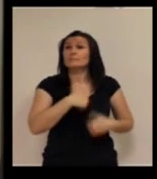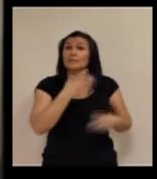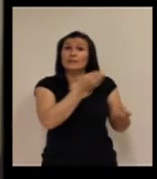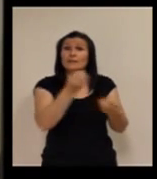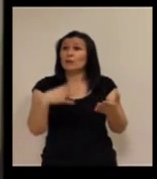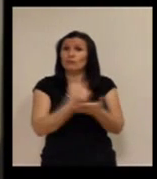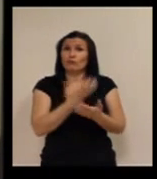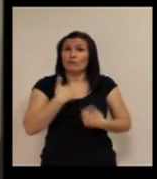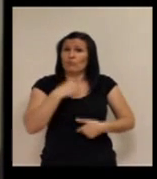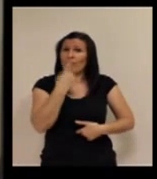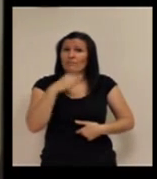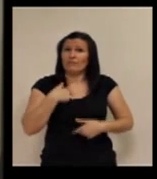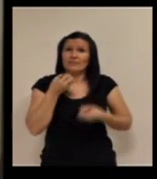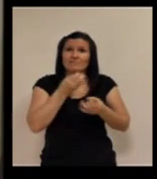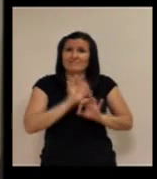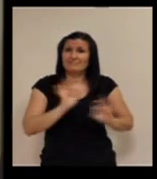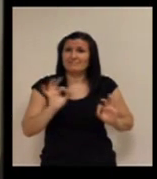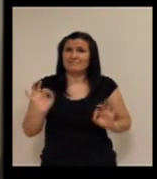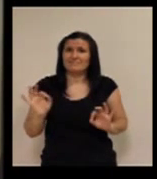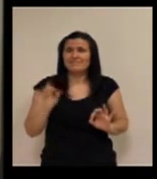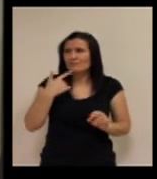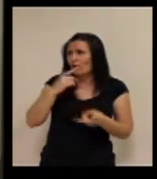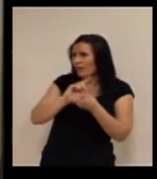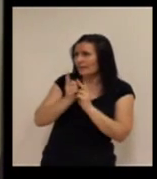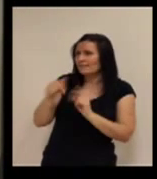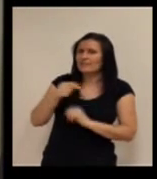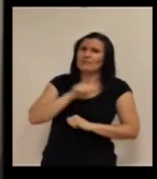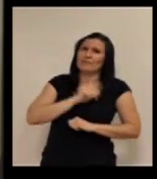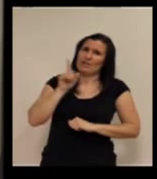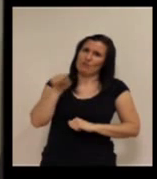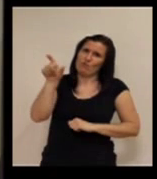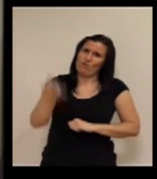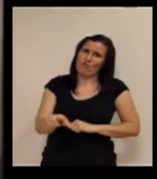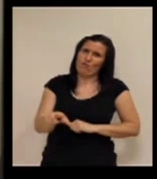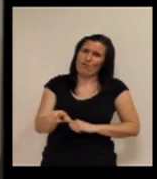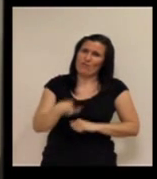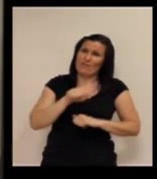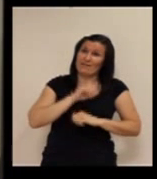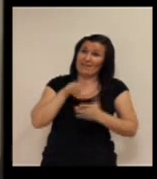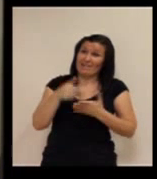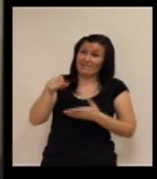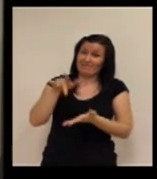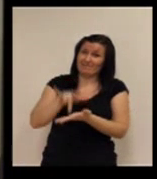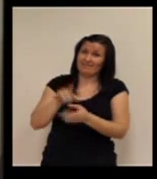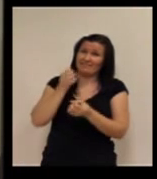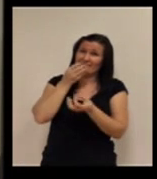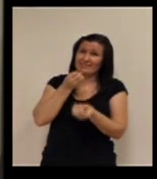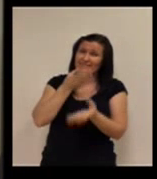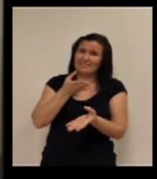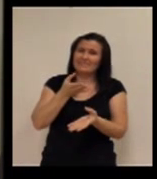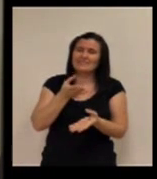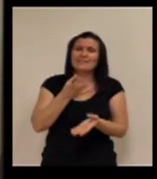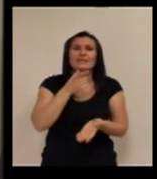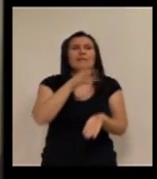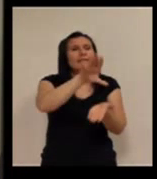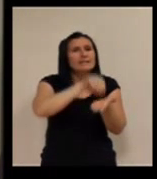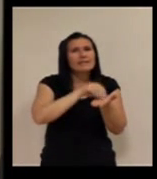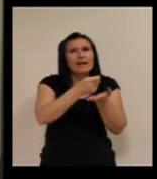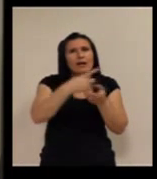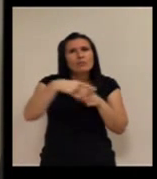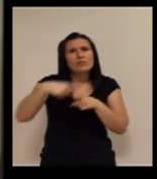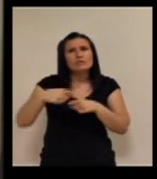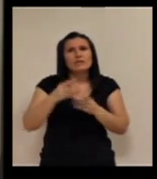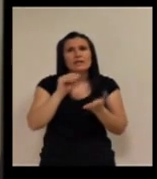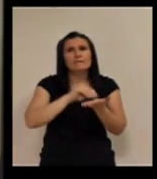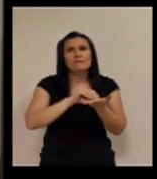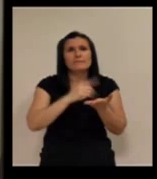con nada de mesa, habéis hablado de todo. están... Te están esperando con los retos que te están diciendo. Bueno, tomo nota de algunas cosas. Yo he puesto